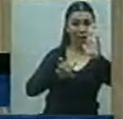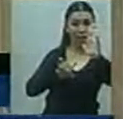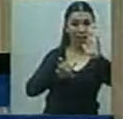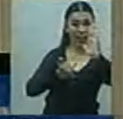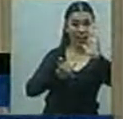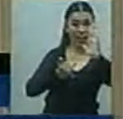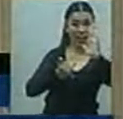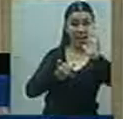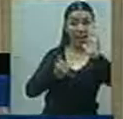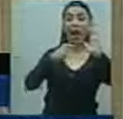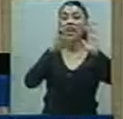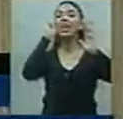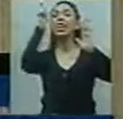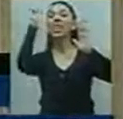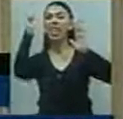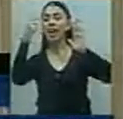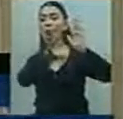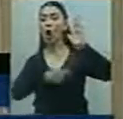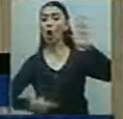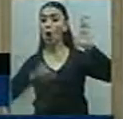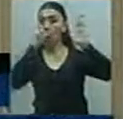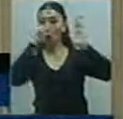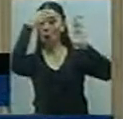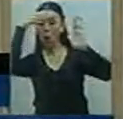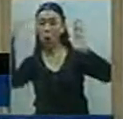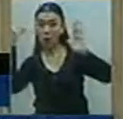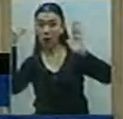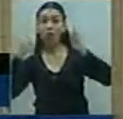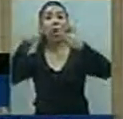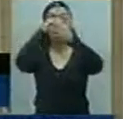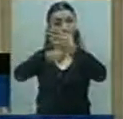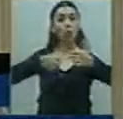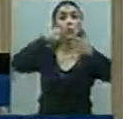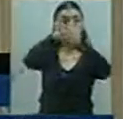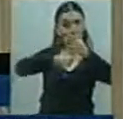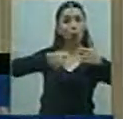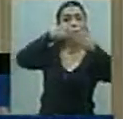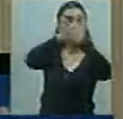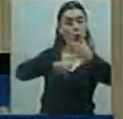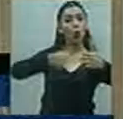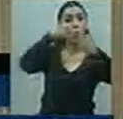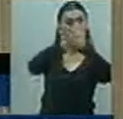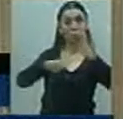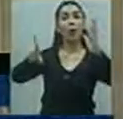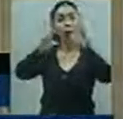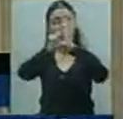Morales, actual gobernador de nuestra provincia, que ha trabajado mucho por esta temática y,